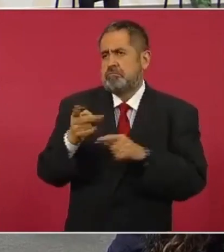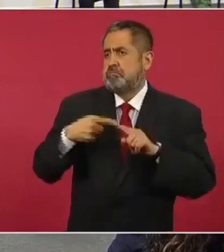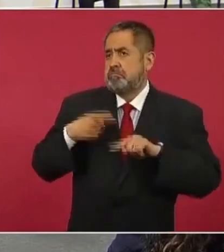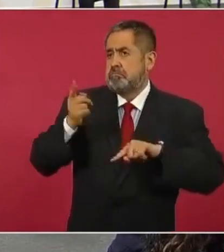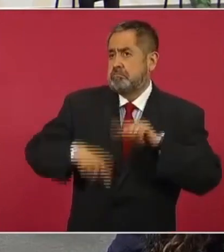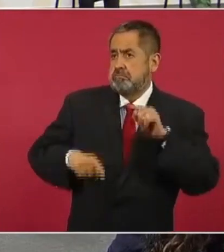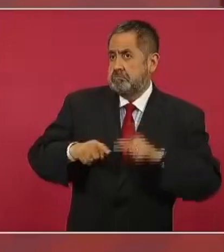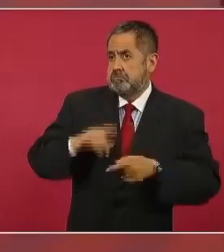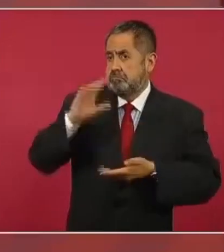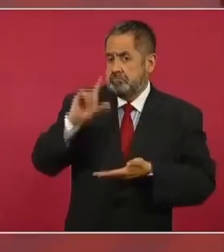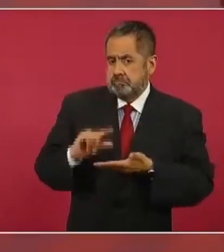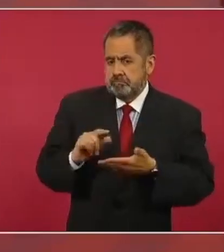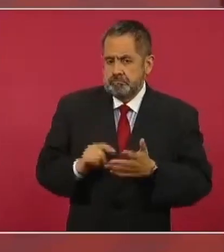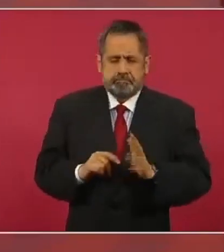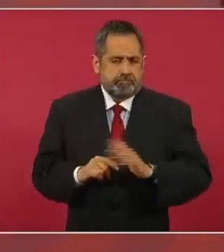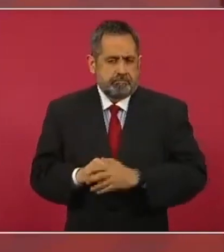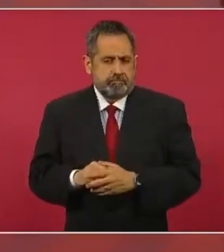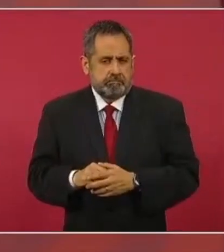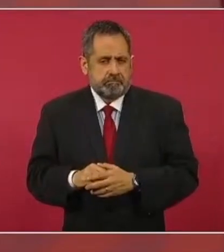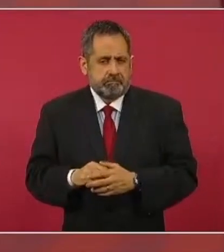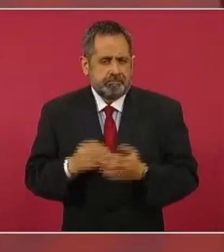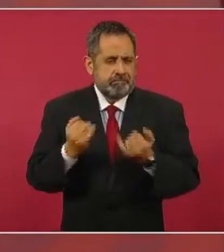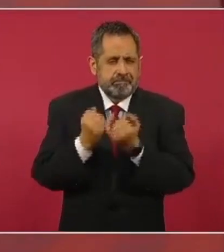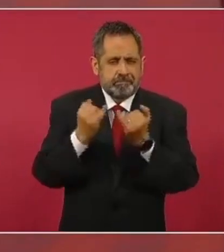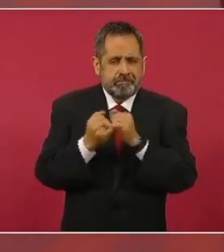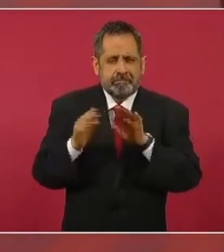Como si se tratara de un obrero.